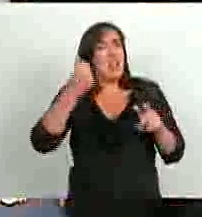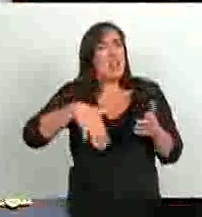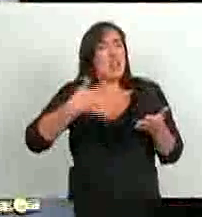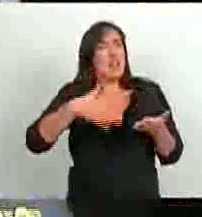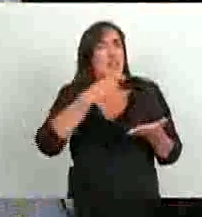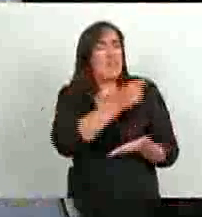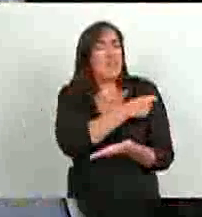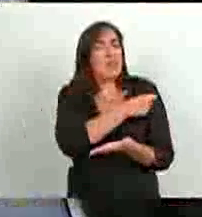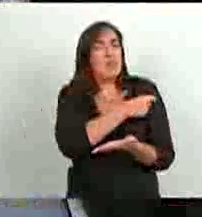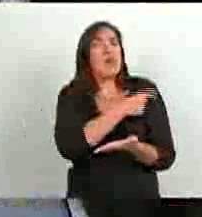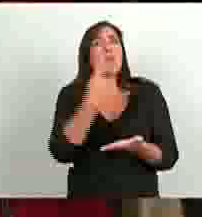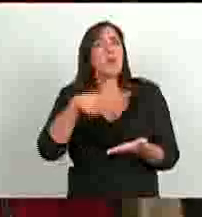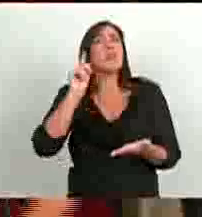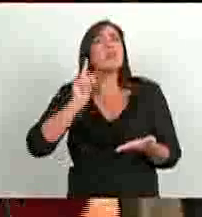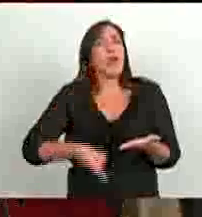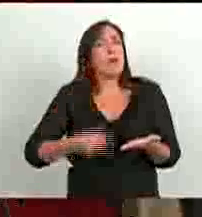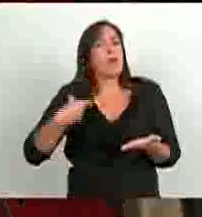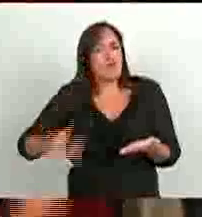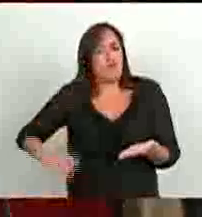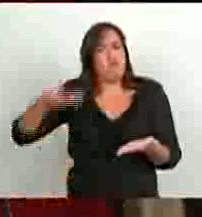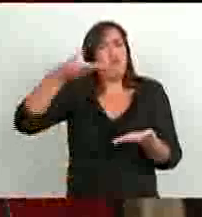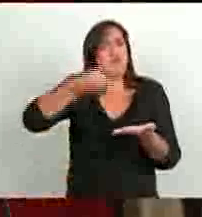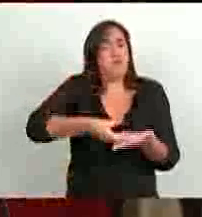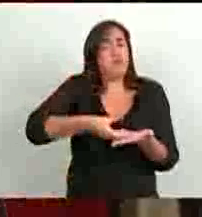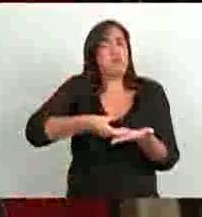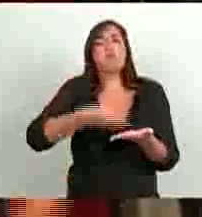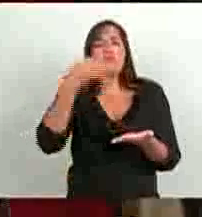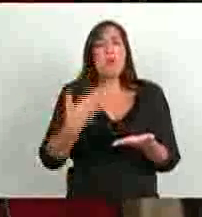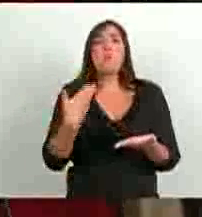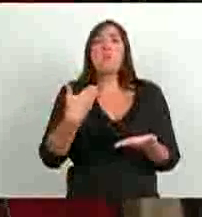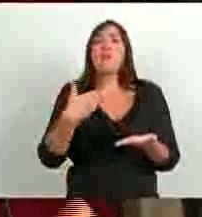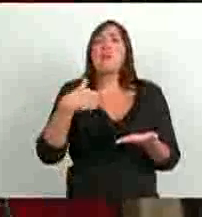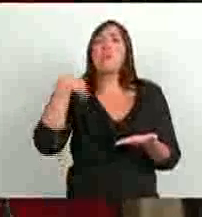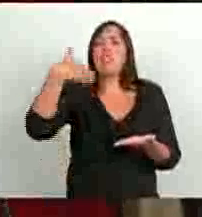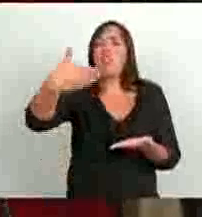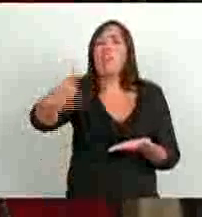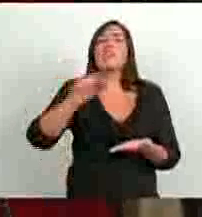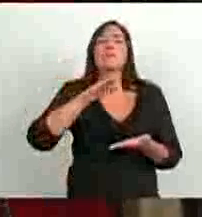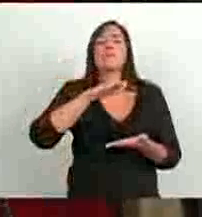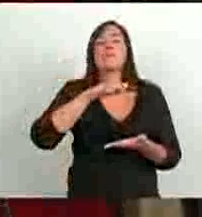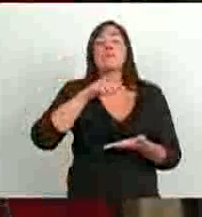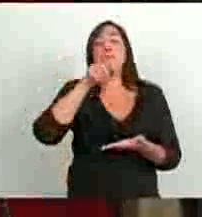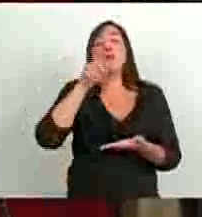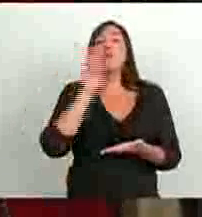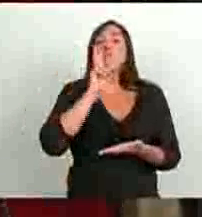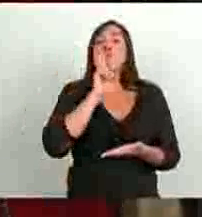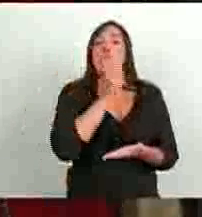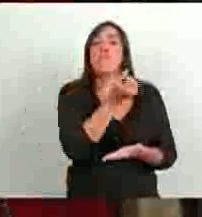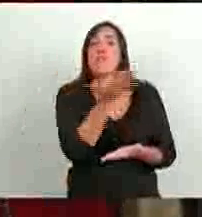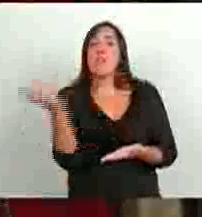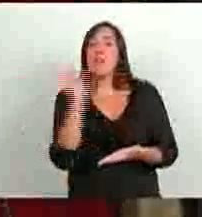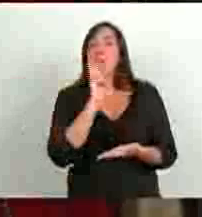pero también de una altísima inversión que nos permitirá disminuir la cantidad de mujeres